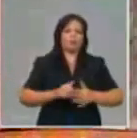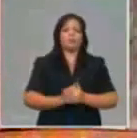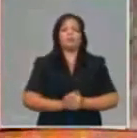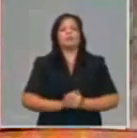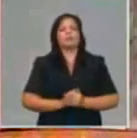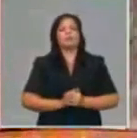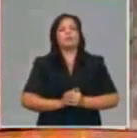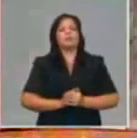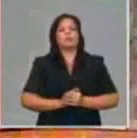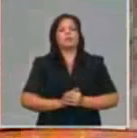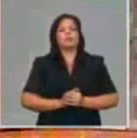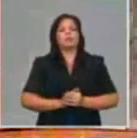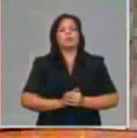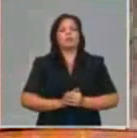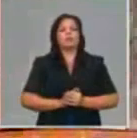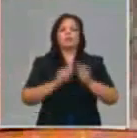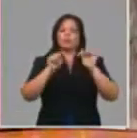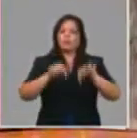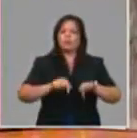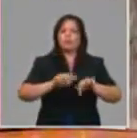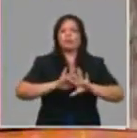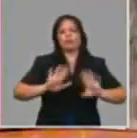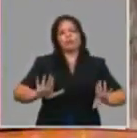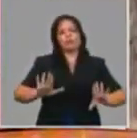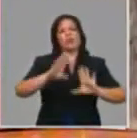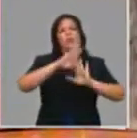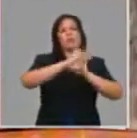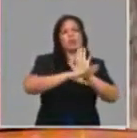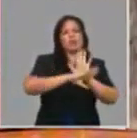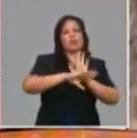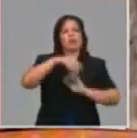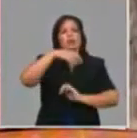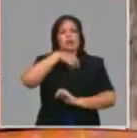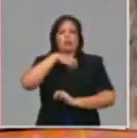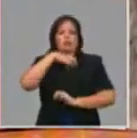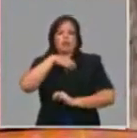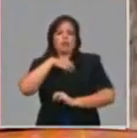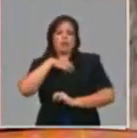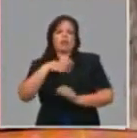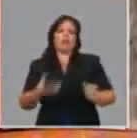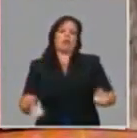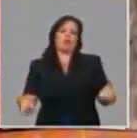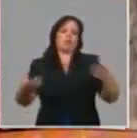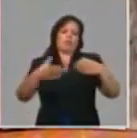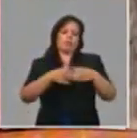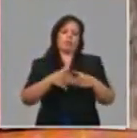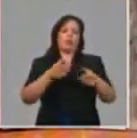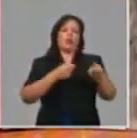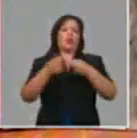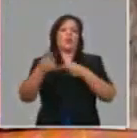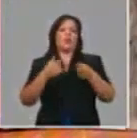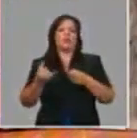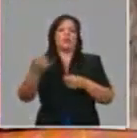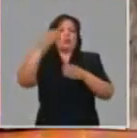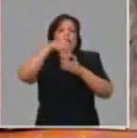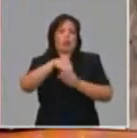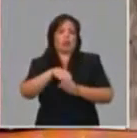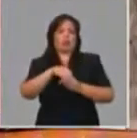estas son las medidas que el ministerio bueno que el sistema de comercio interior no solo el ministerio